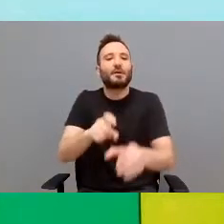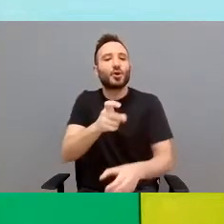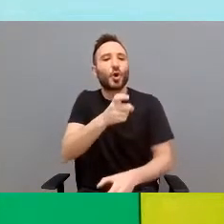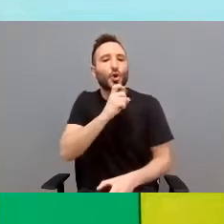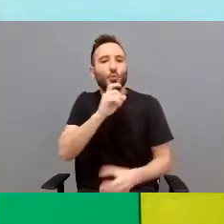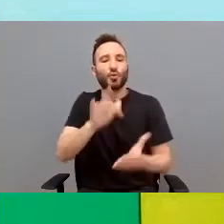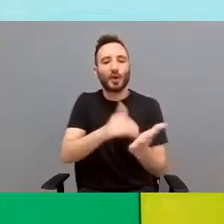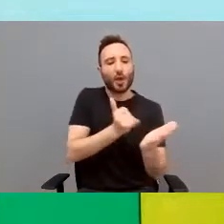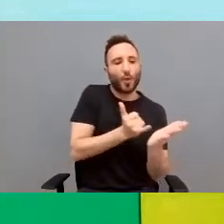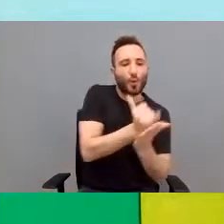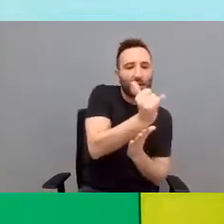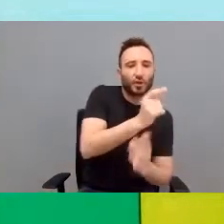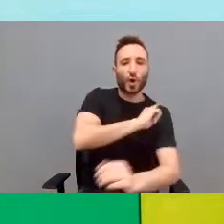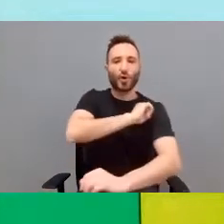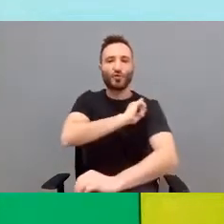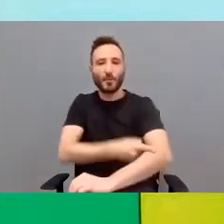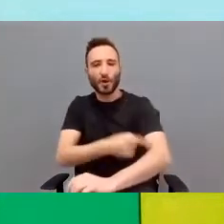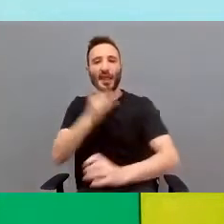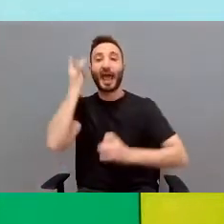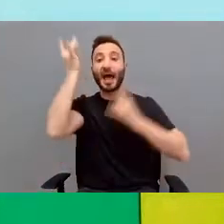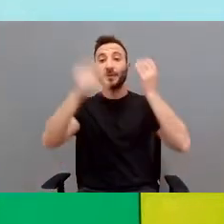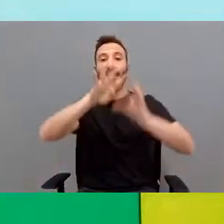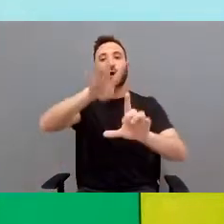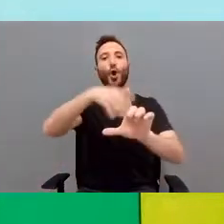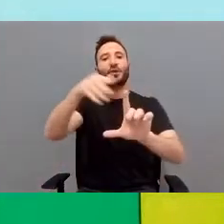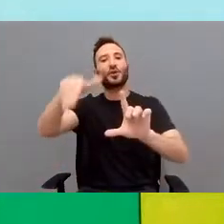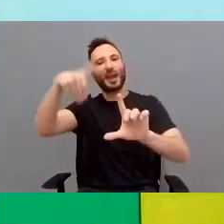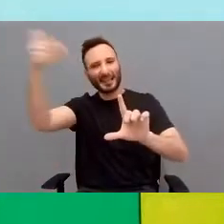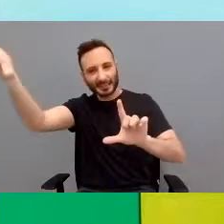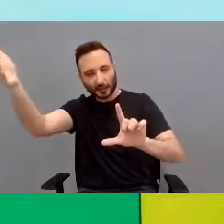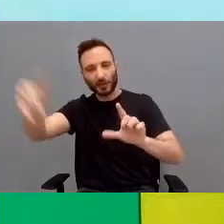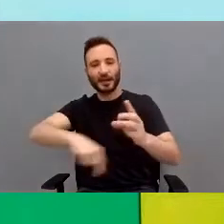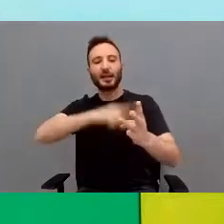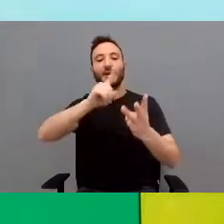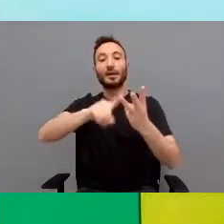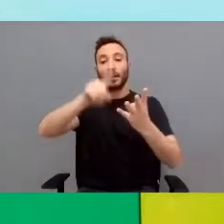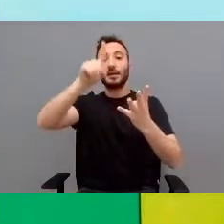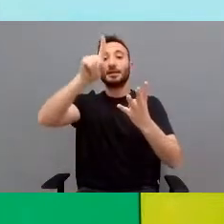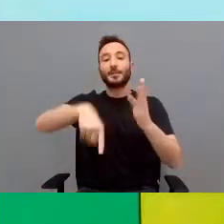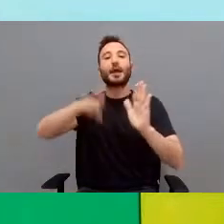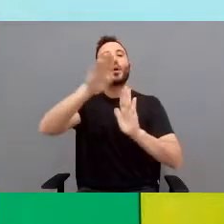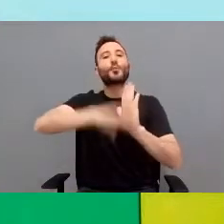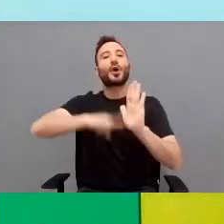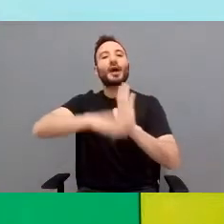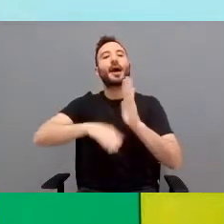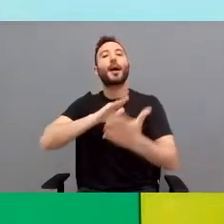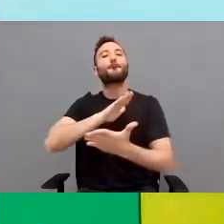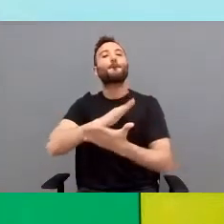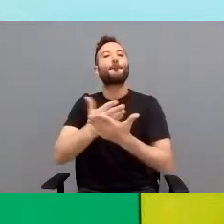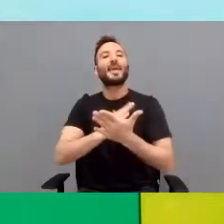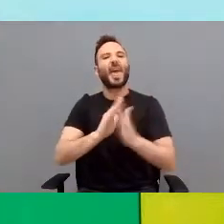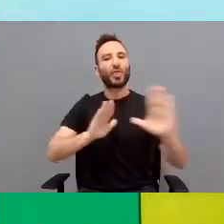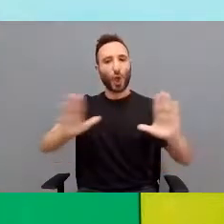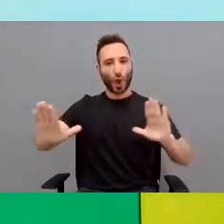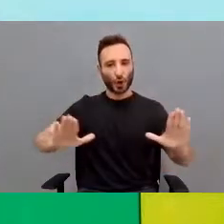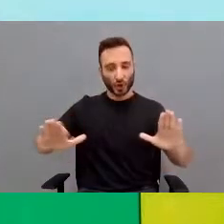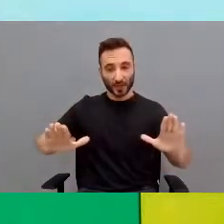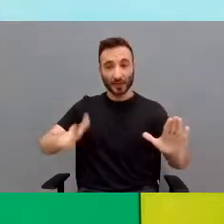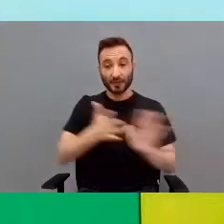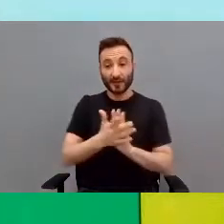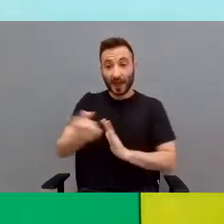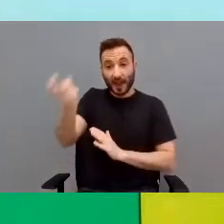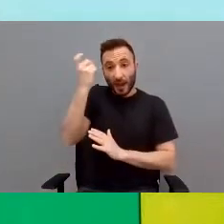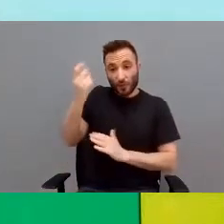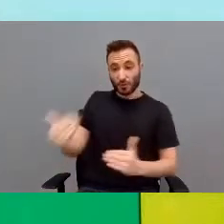través de huerto, de deportes, de actividades extraescolares. También tenemos un programa de mediación donde parte de estos alumnos